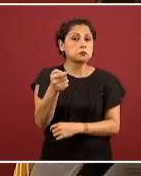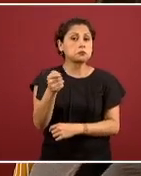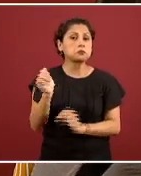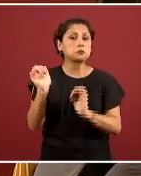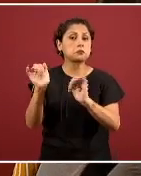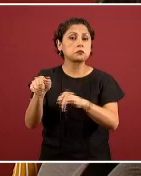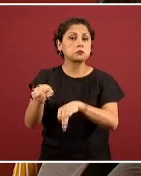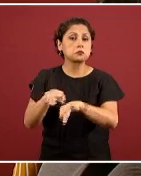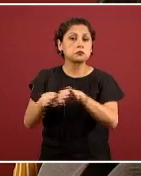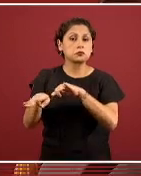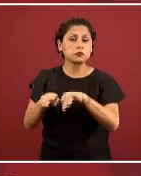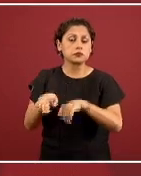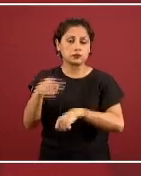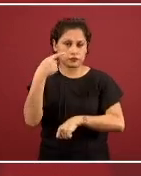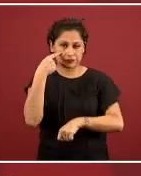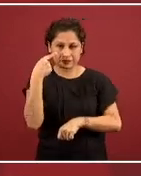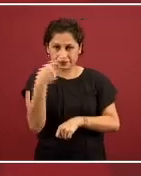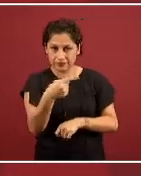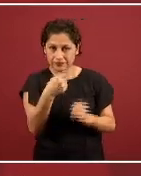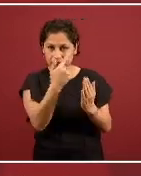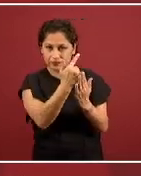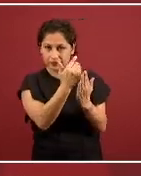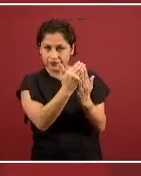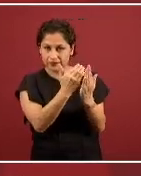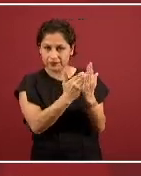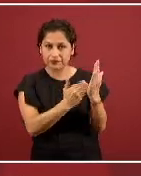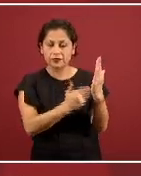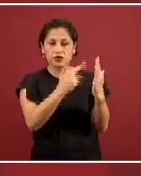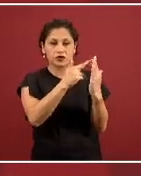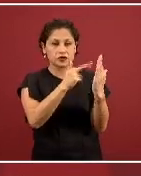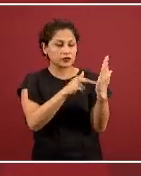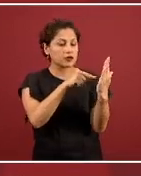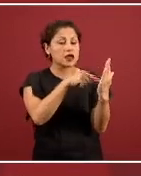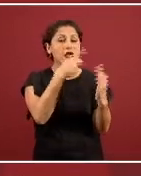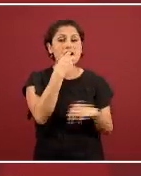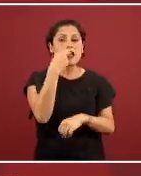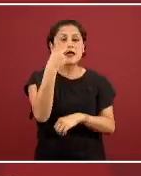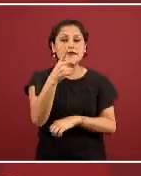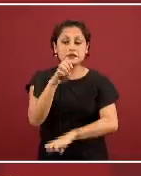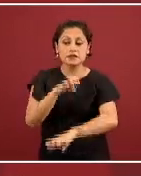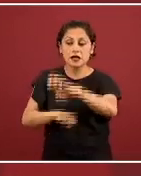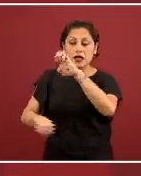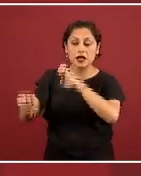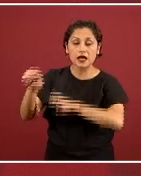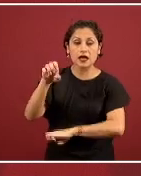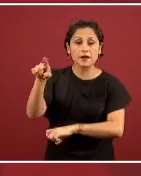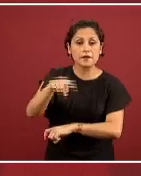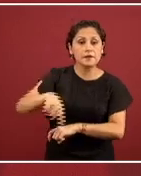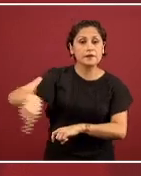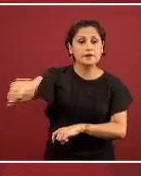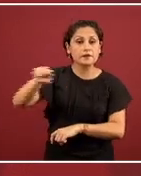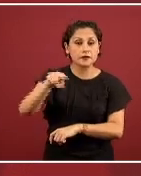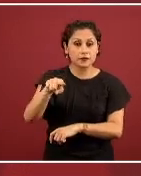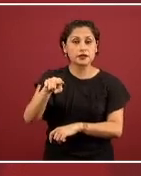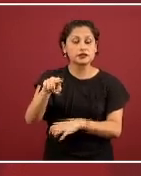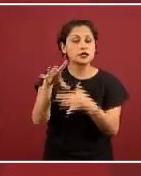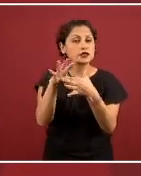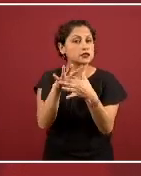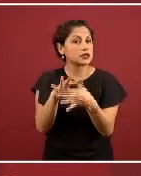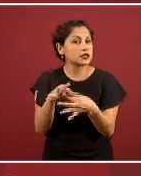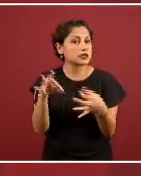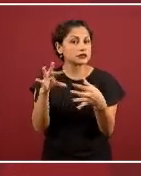si usted lo puede ver con cuidado indica que las empresas que quisieran estar en una condición de actividad